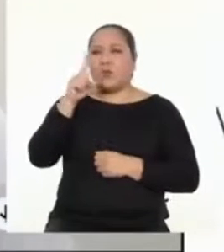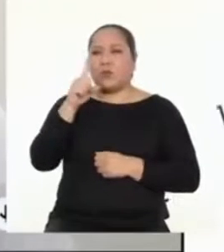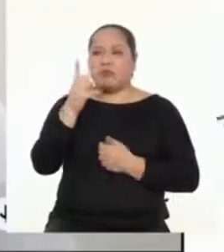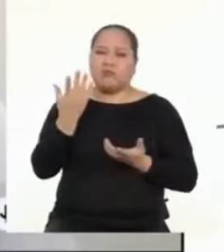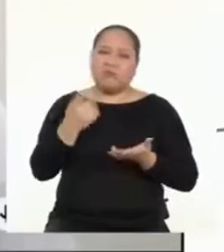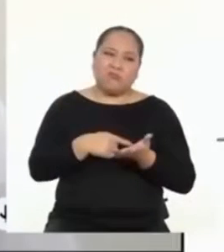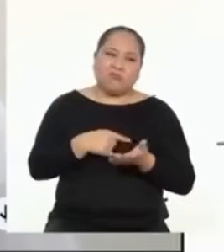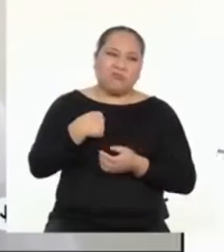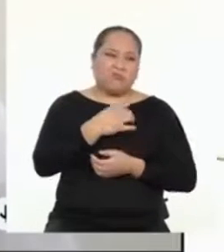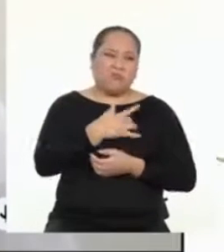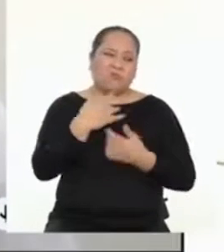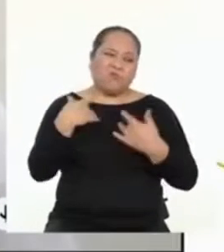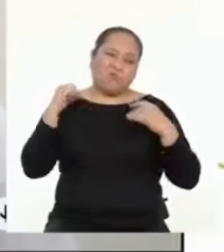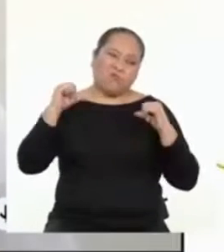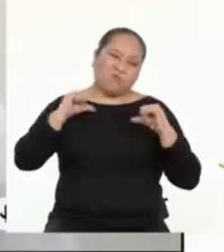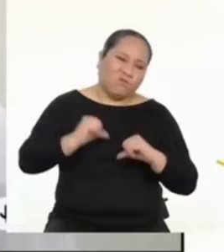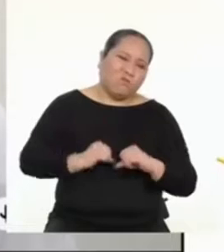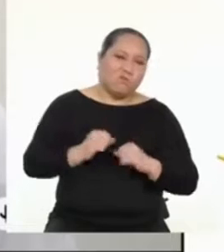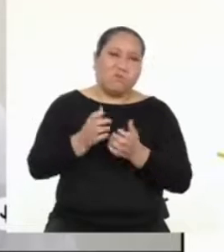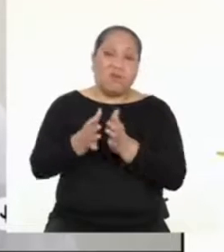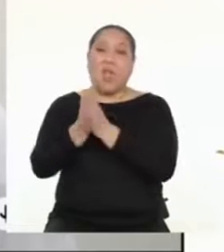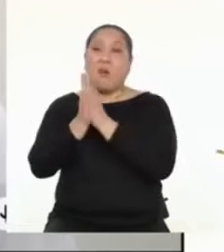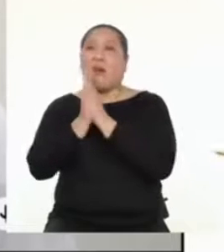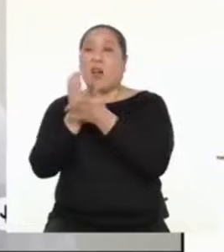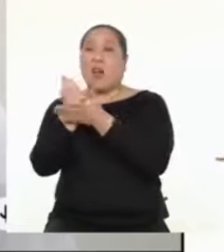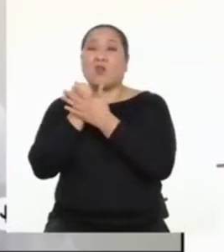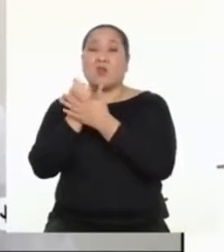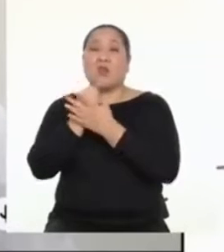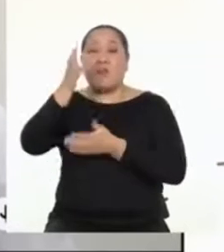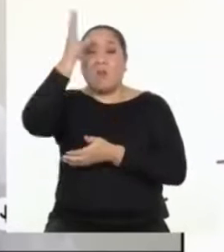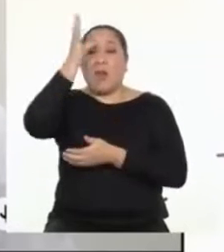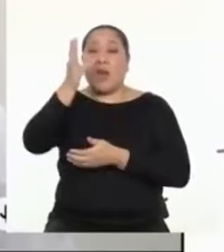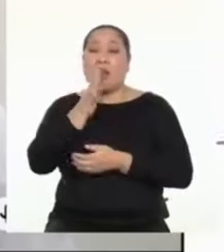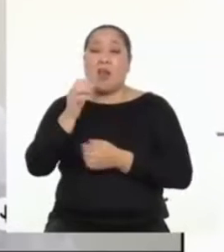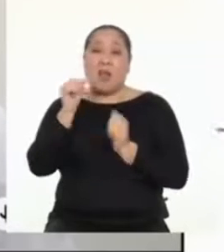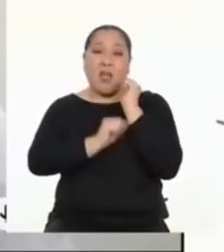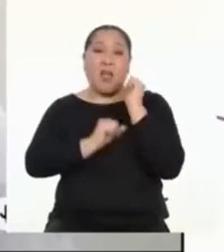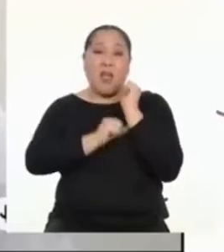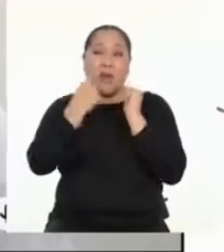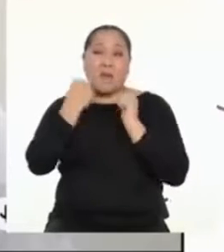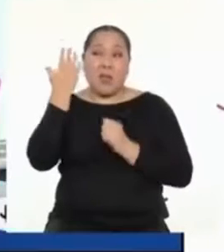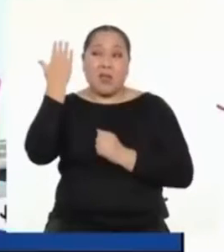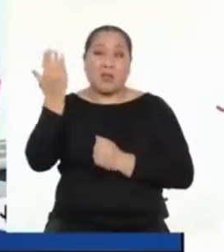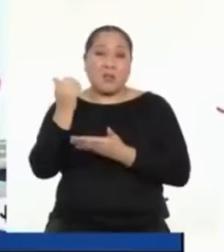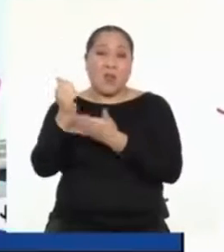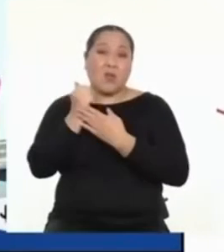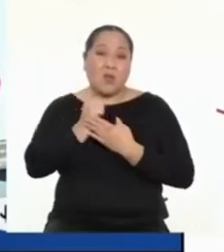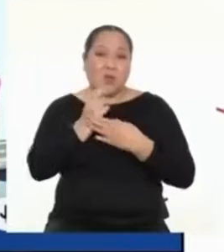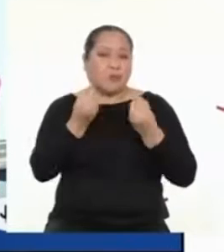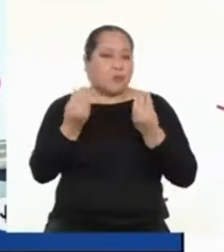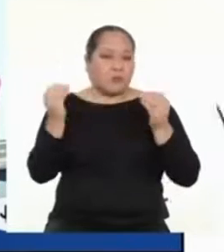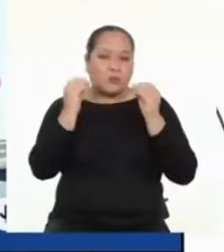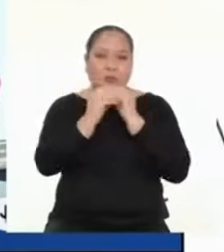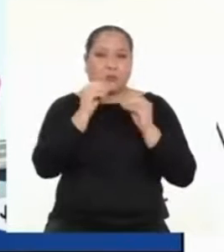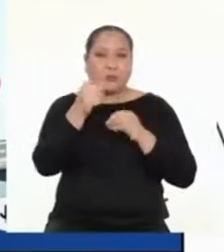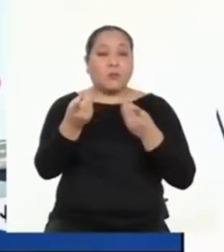me desanimé. Pero pedí la ayuda de mis padres y de mis hermanos, los cuales me ayudaron mucho a solucionar. ¿Cuando